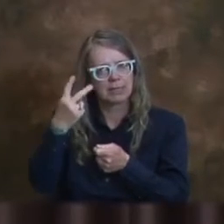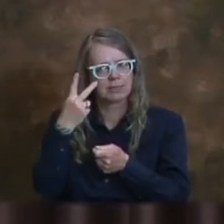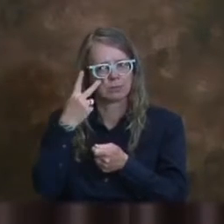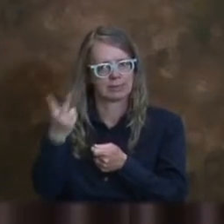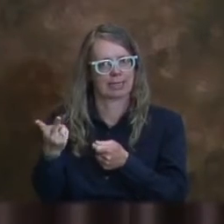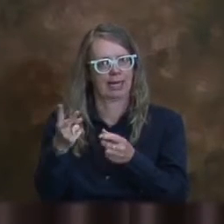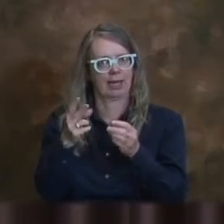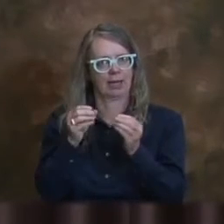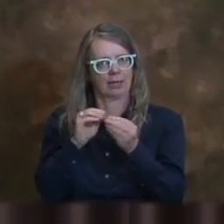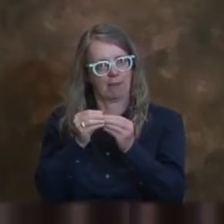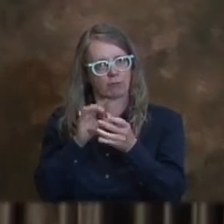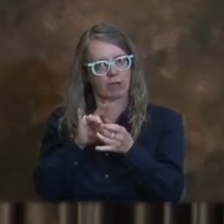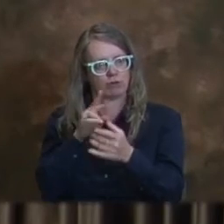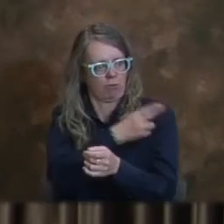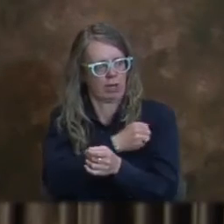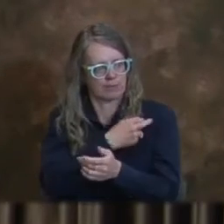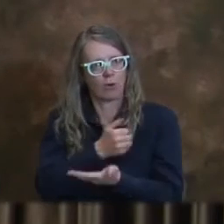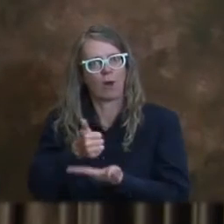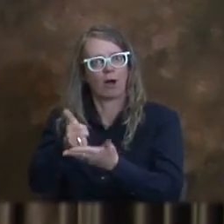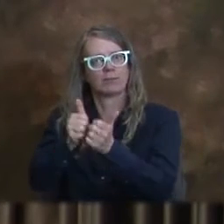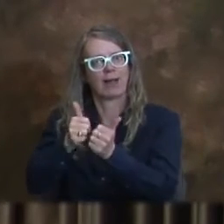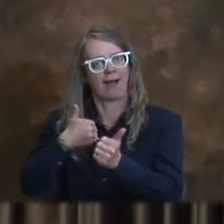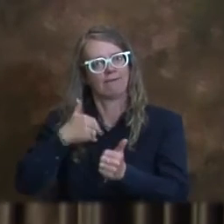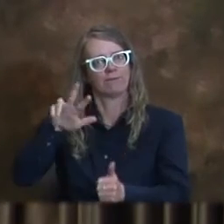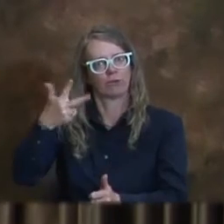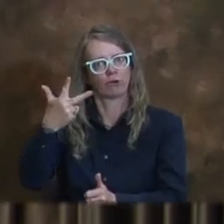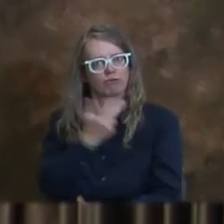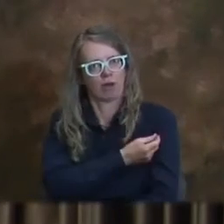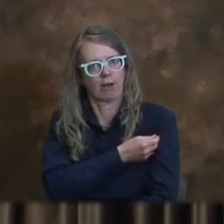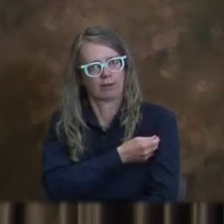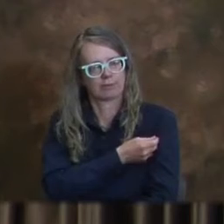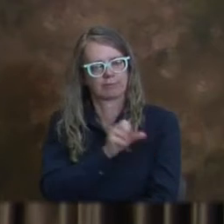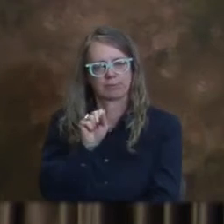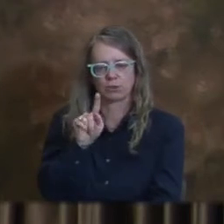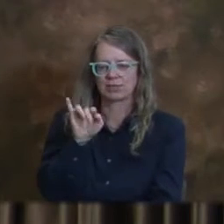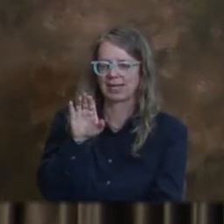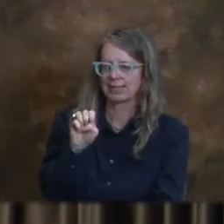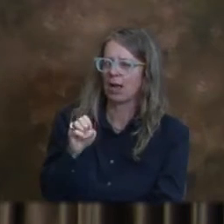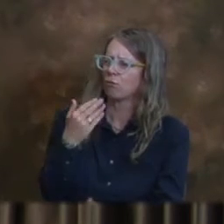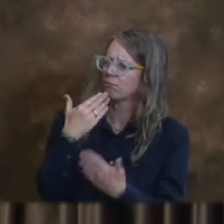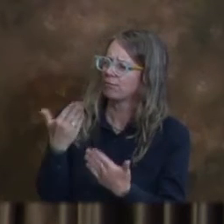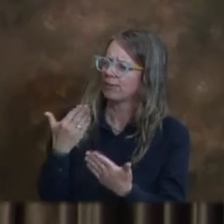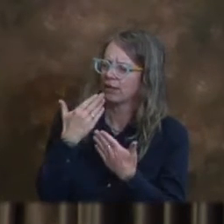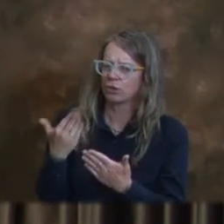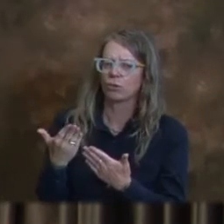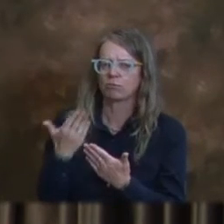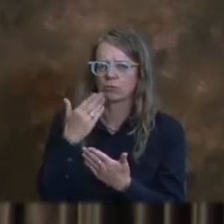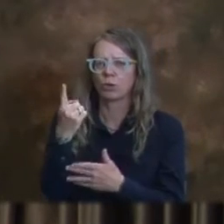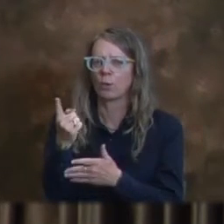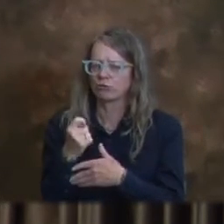se pongan esa tercera dosis. Sí, por supuesto. Muchas gracias por esa pregunta. Hace varias semanas sí